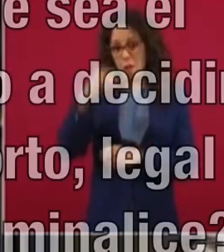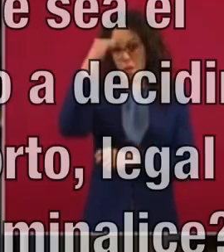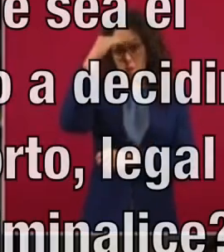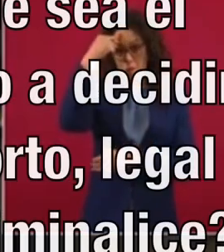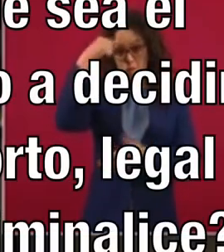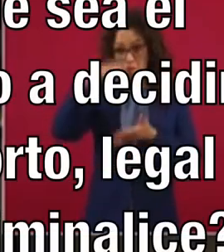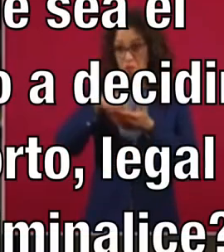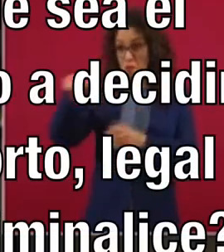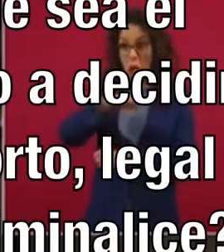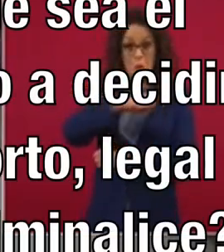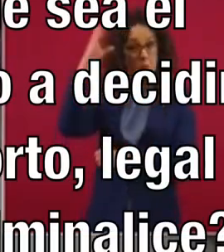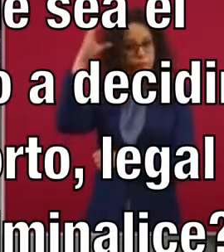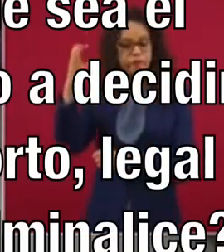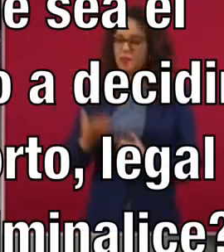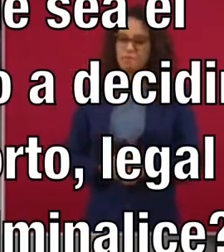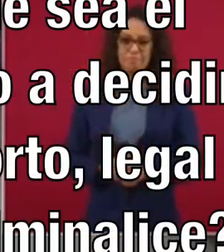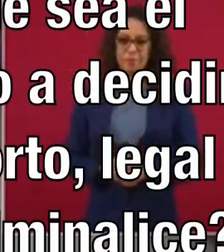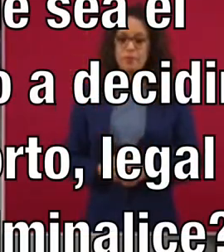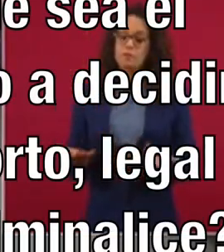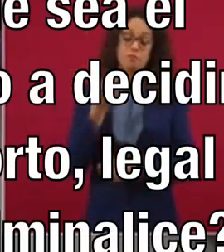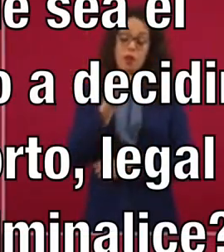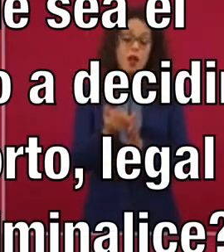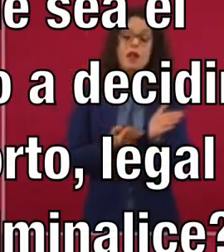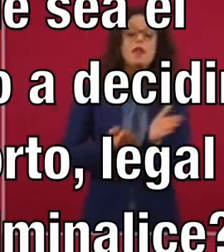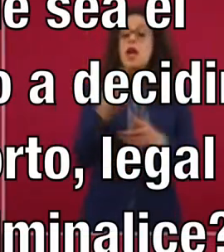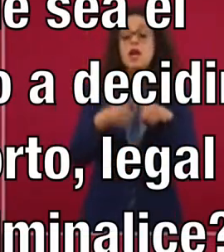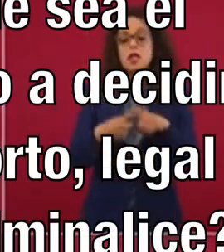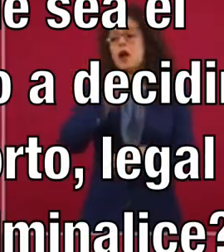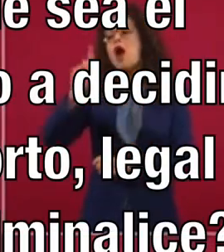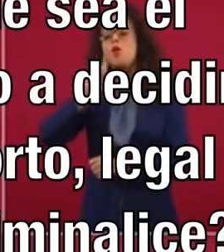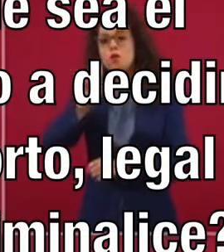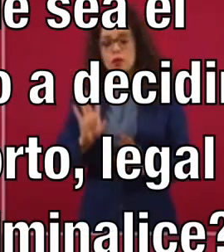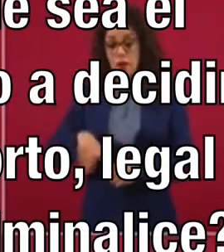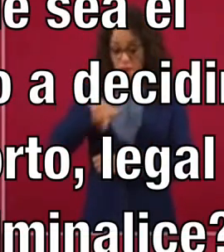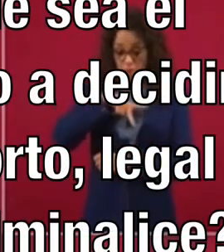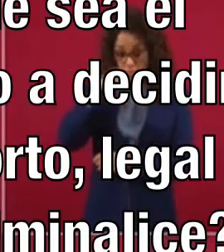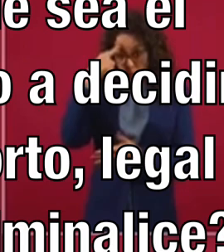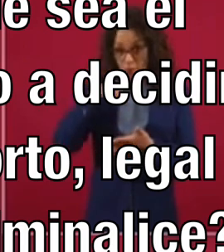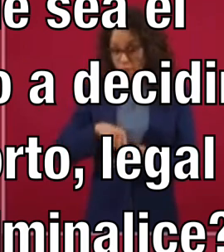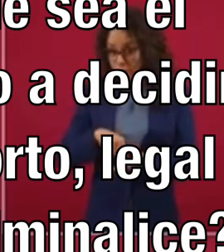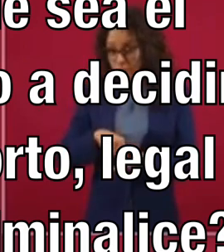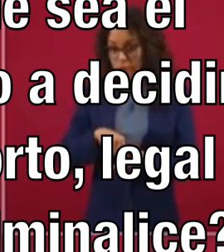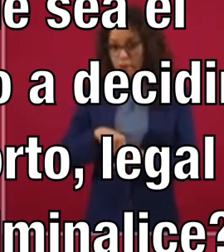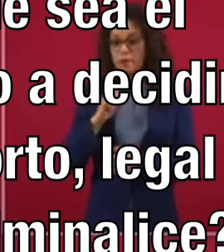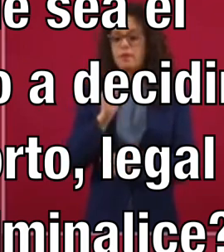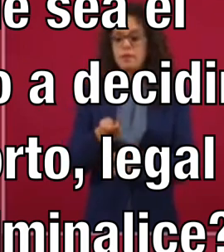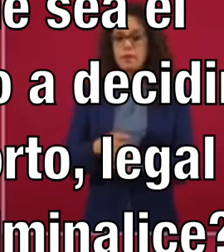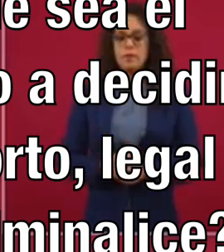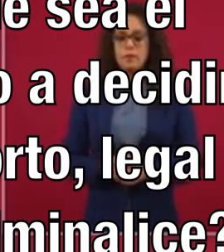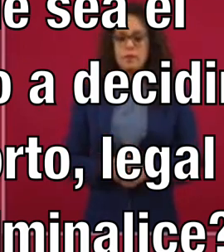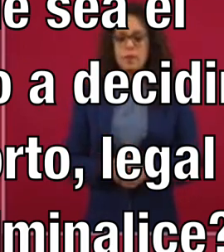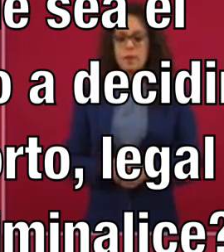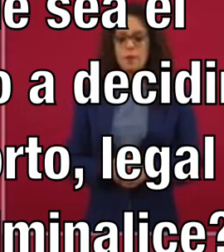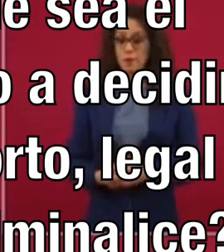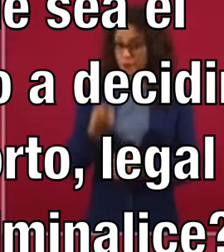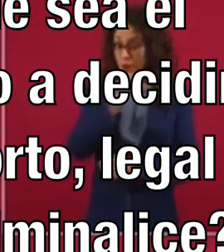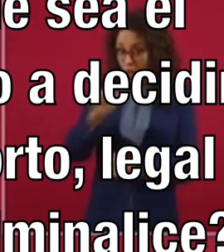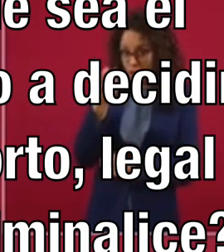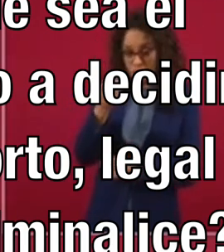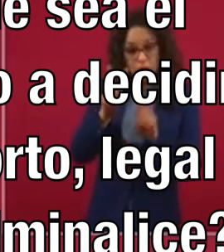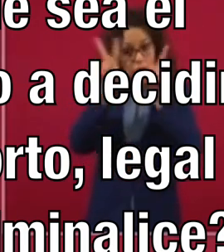Pues es una decisión de las mujeres, mi postura es de que en estos temas,